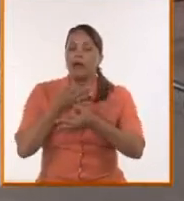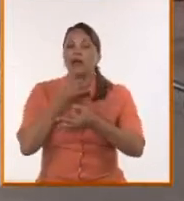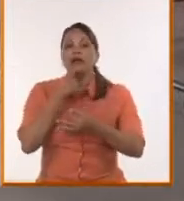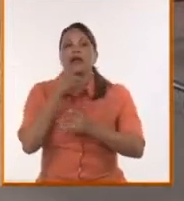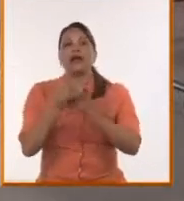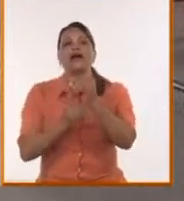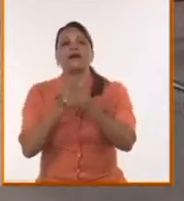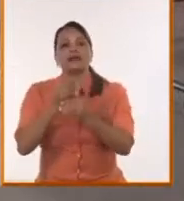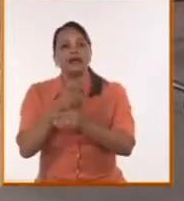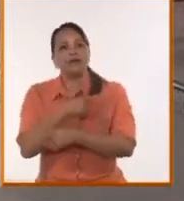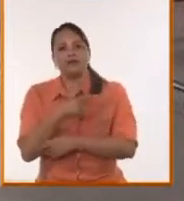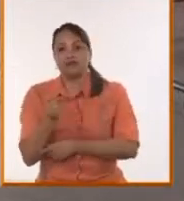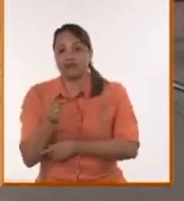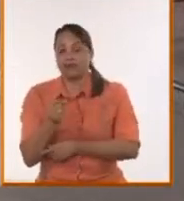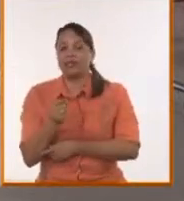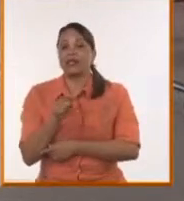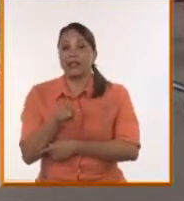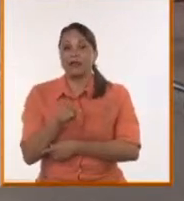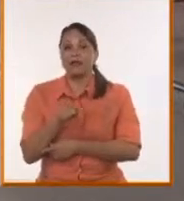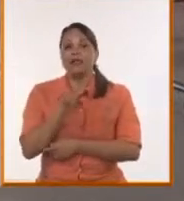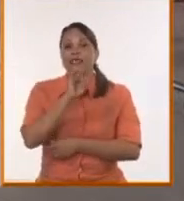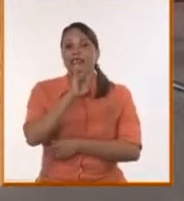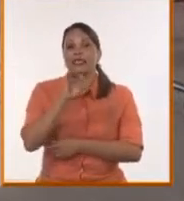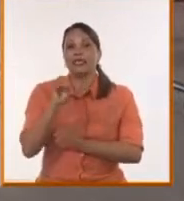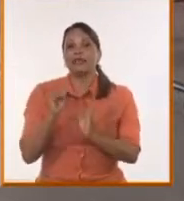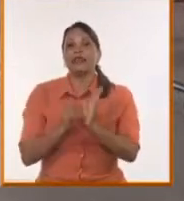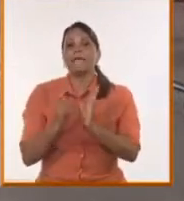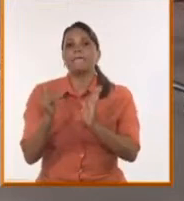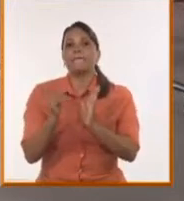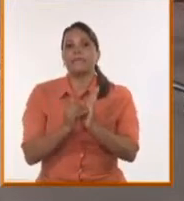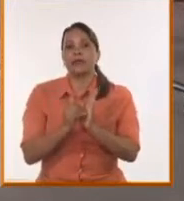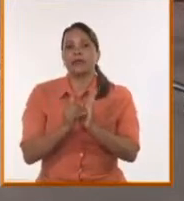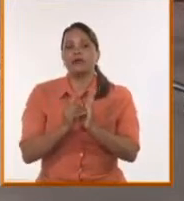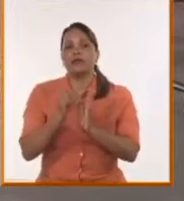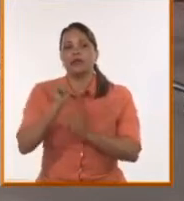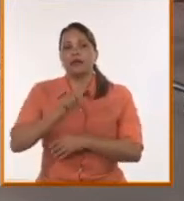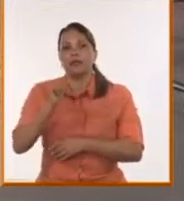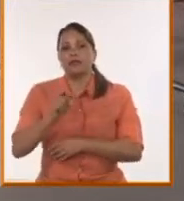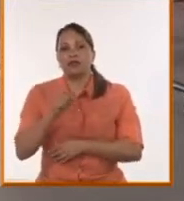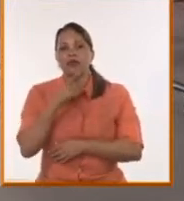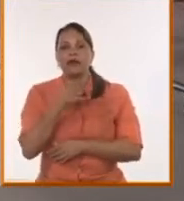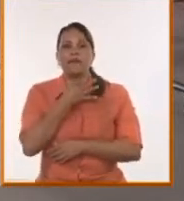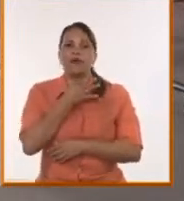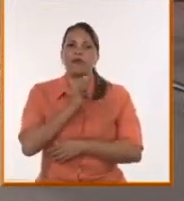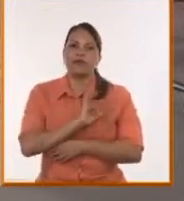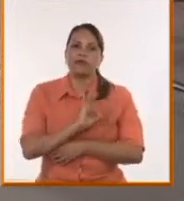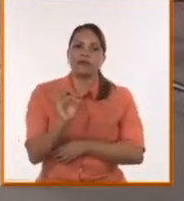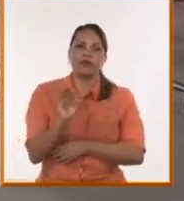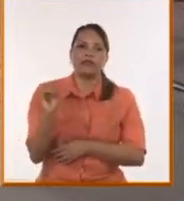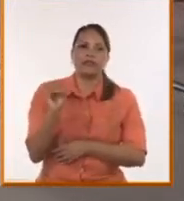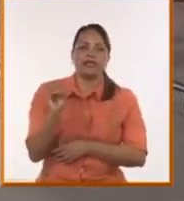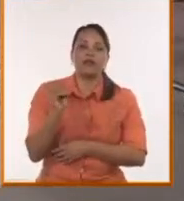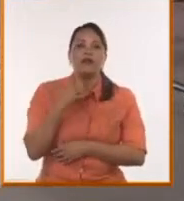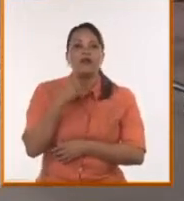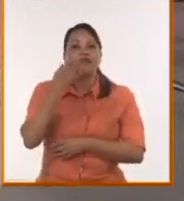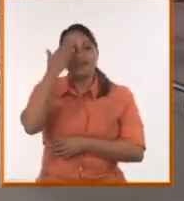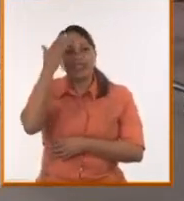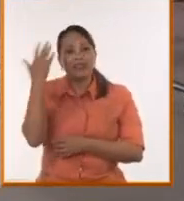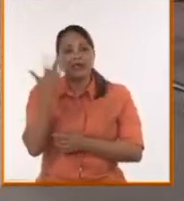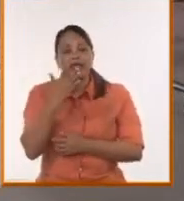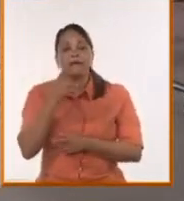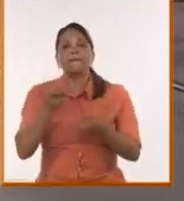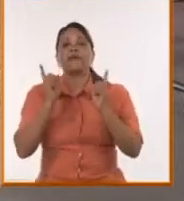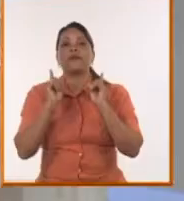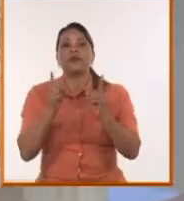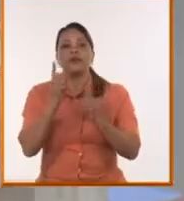avanzamos muchísimo, generamos 70 millones de latinoamericanos salieron de la pobreza gracias a las políticas que generaron nuestros gobiernos en